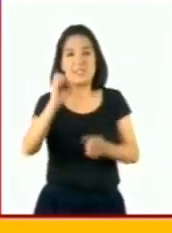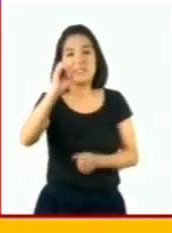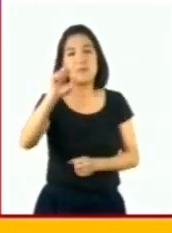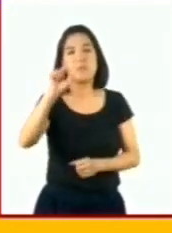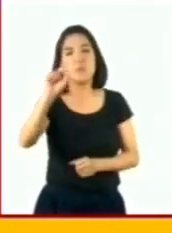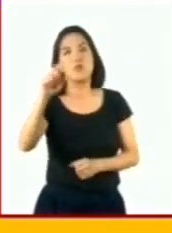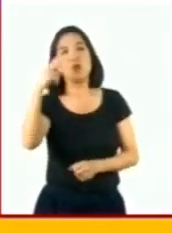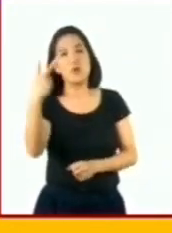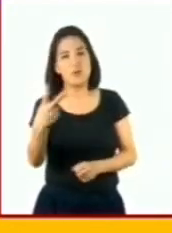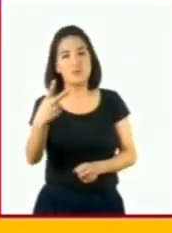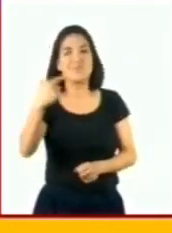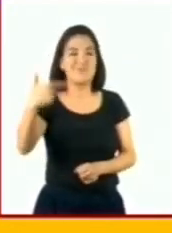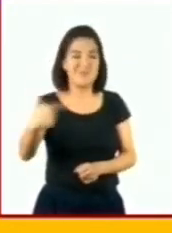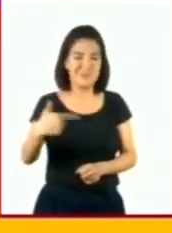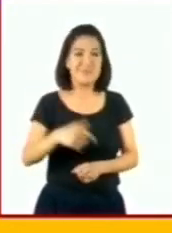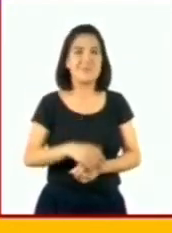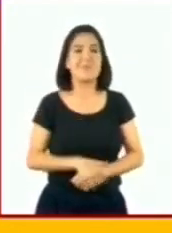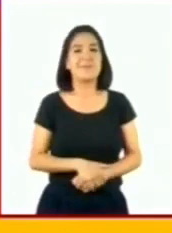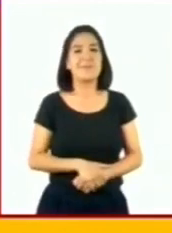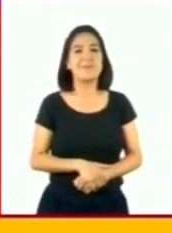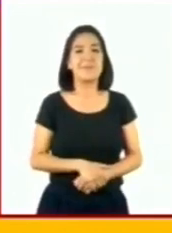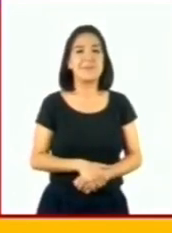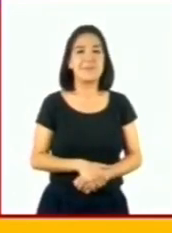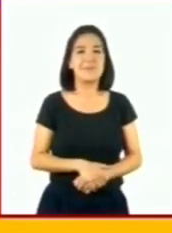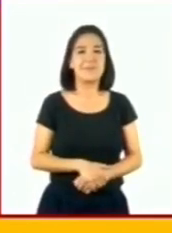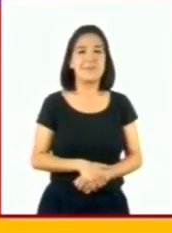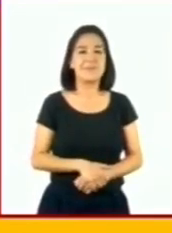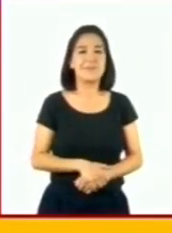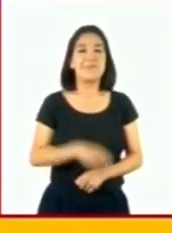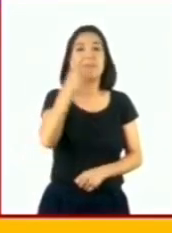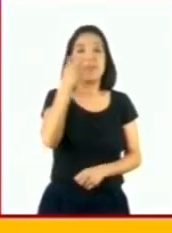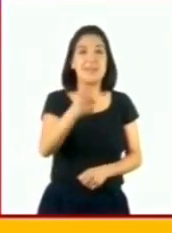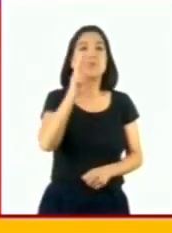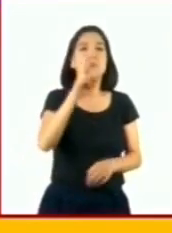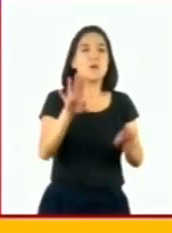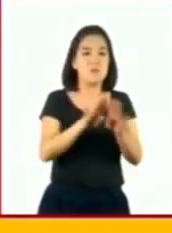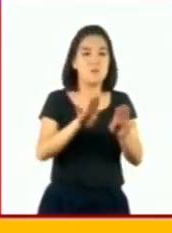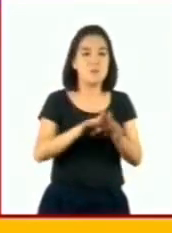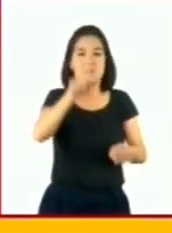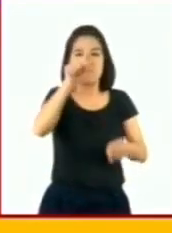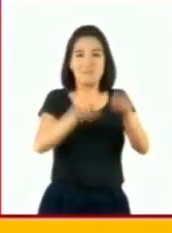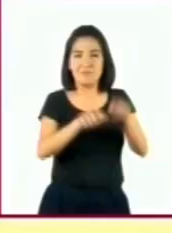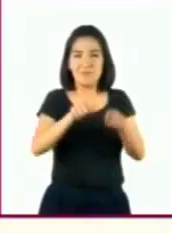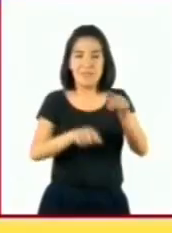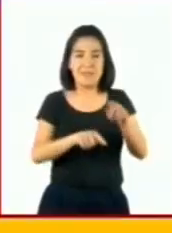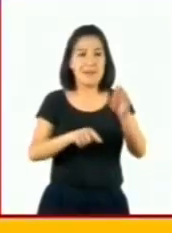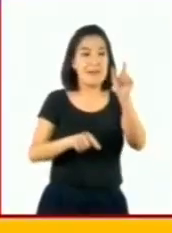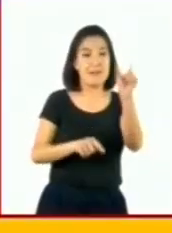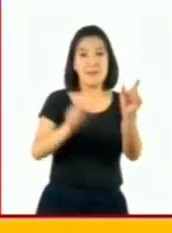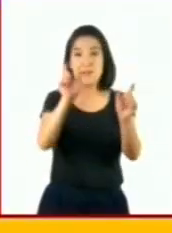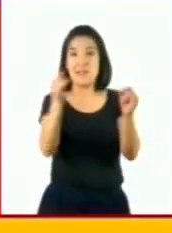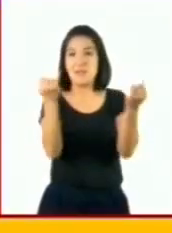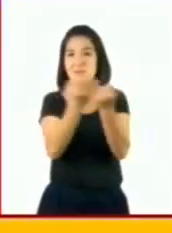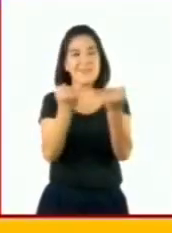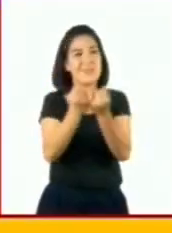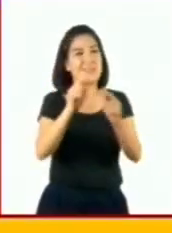.2 miligramos. En este caso, los dígitos en las dos cantidades no son los mismos. De acuerdo con lo